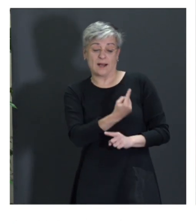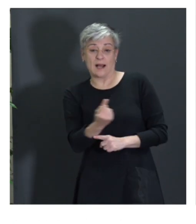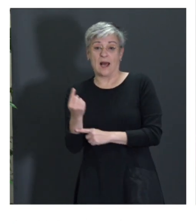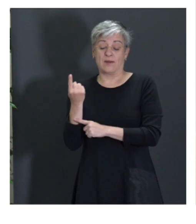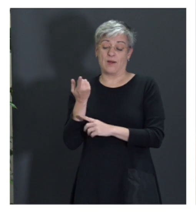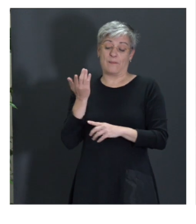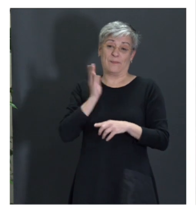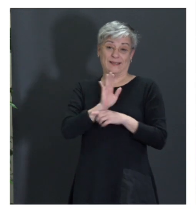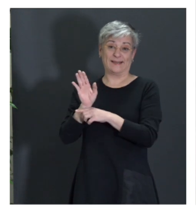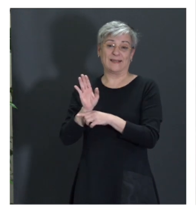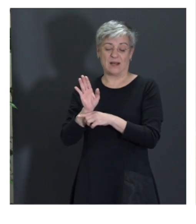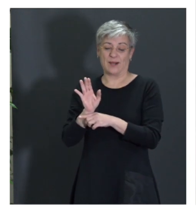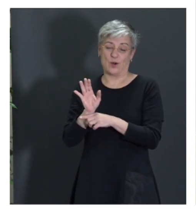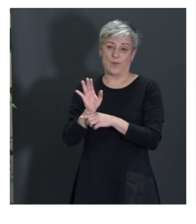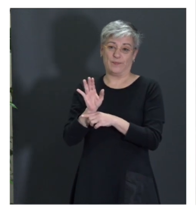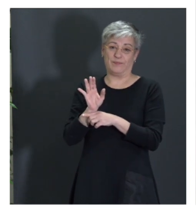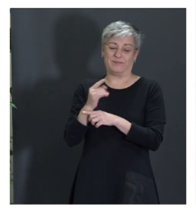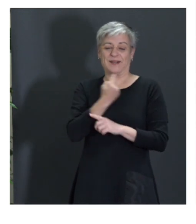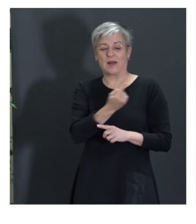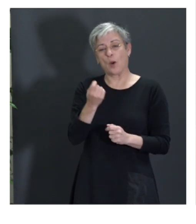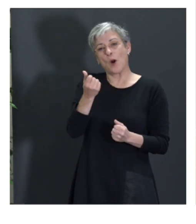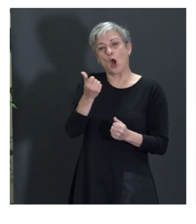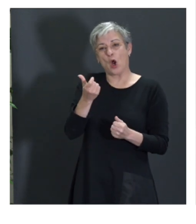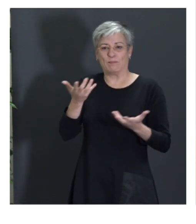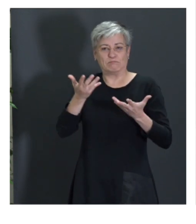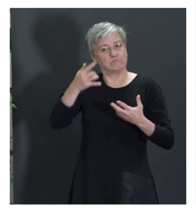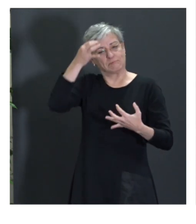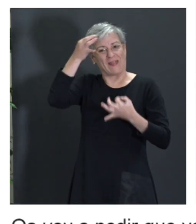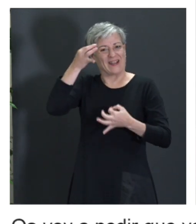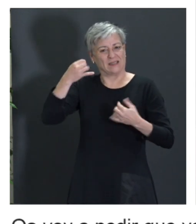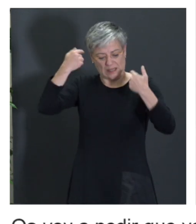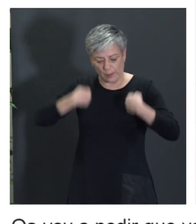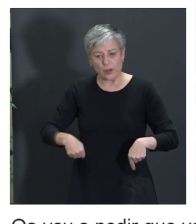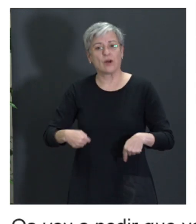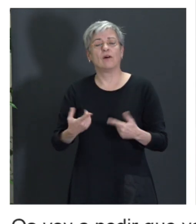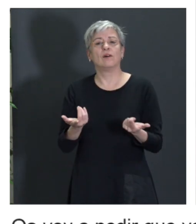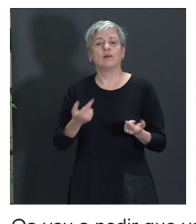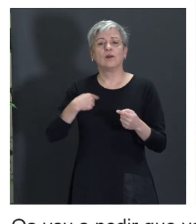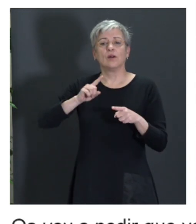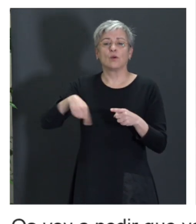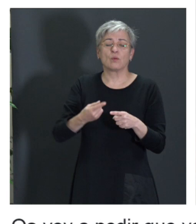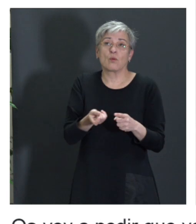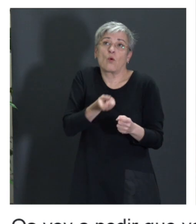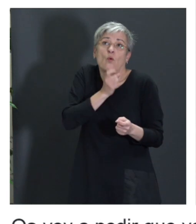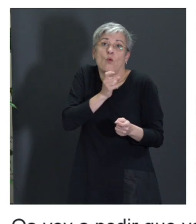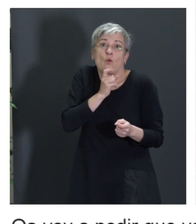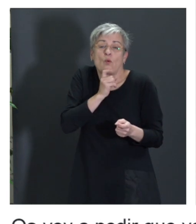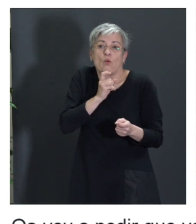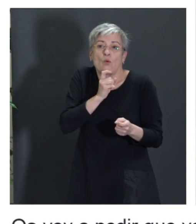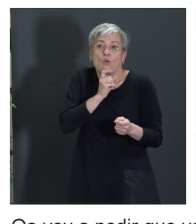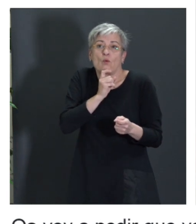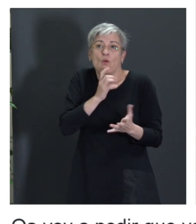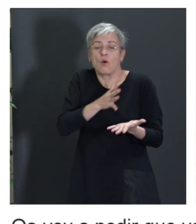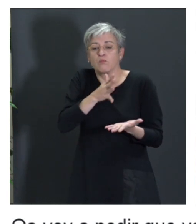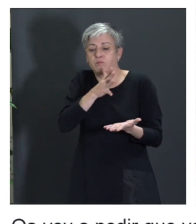una somera descripción de cómo somos y cómo habéis llegado